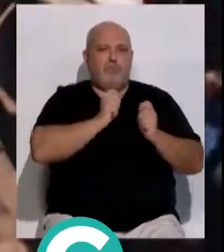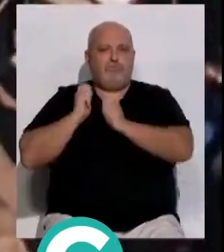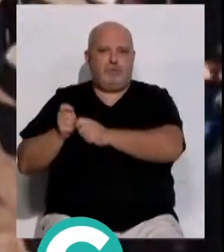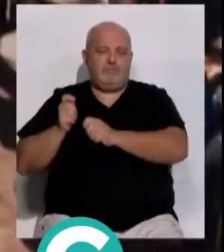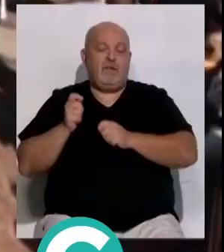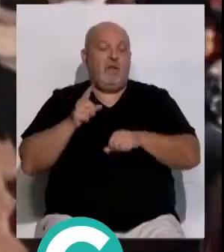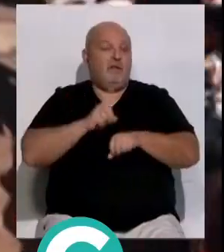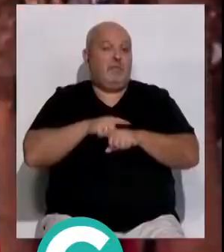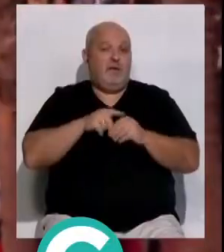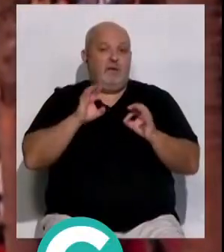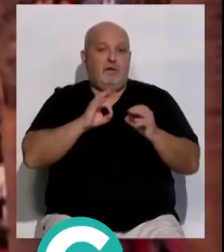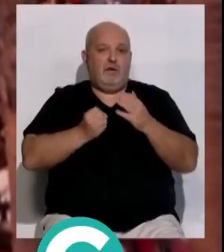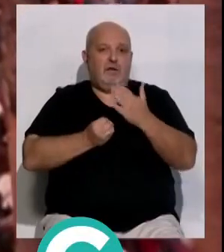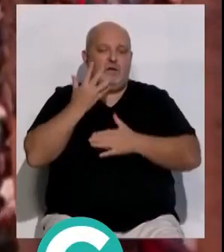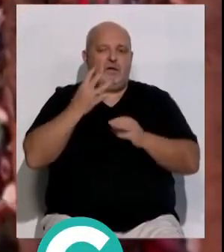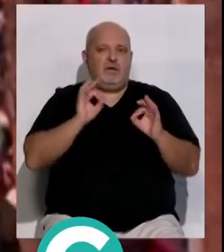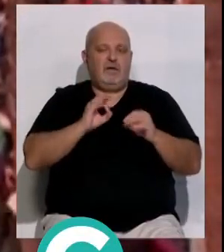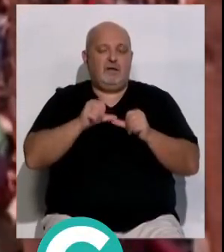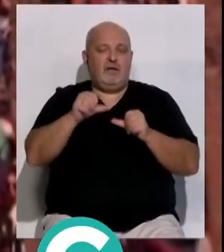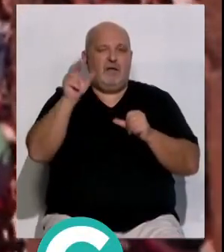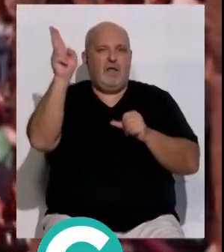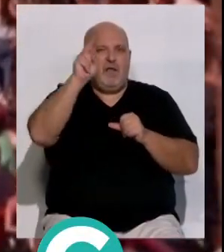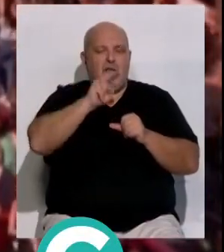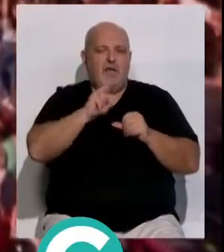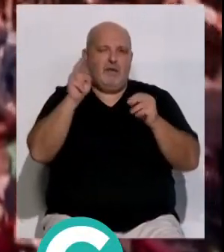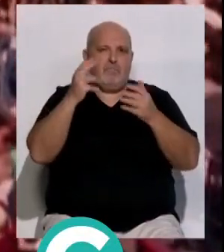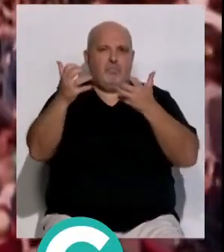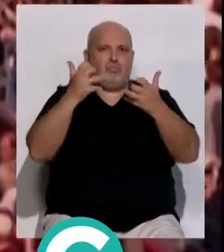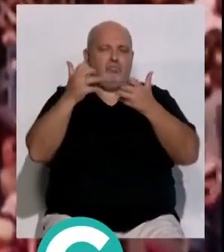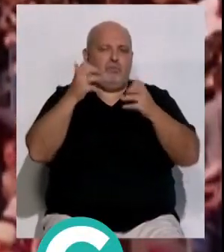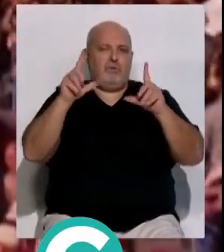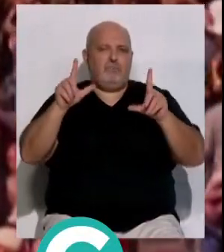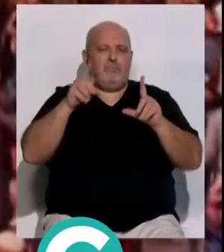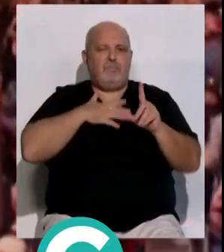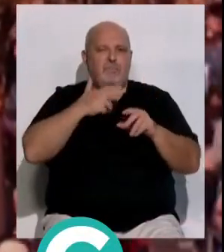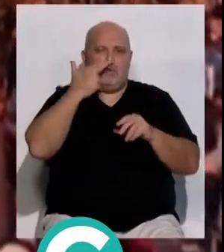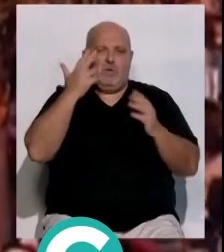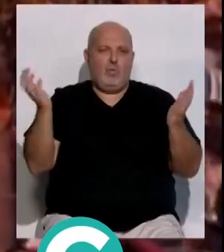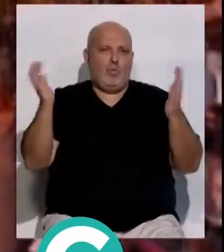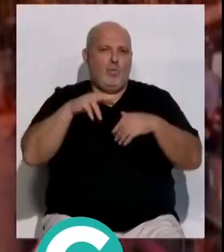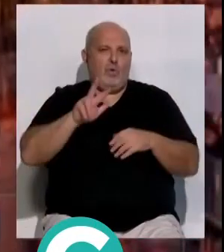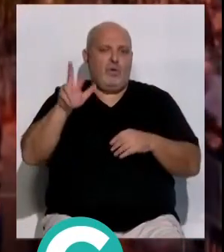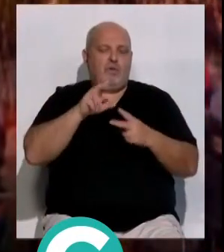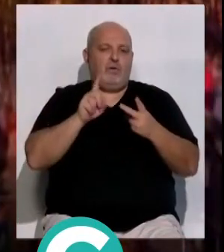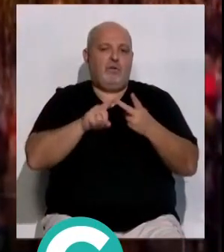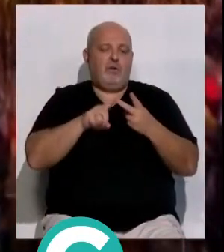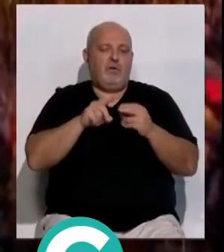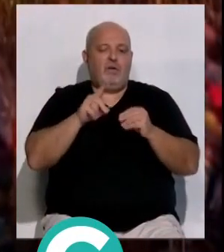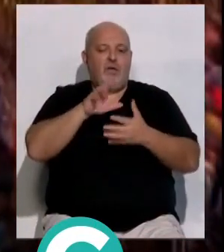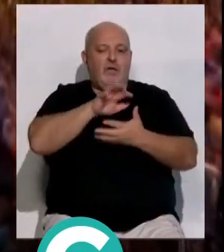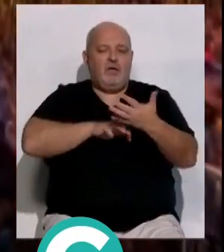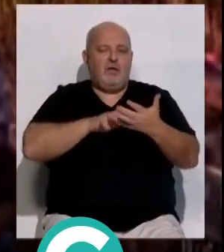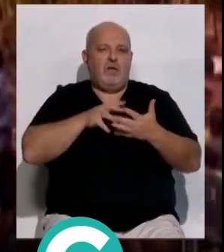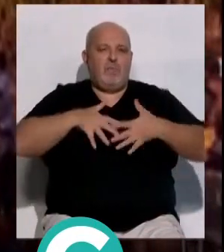Ahora es tiempo de creación la de plasmar en el lienzo la imagen que anunciará una celebración de interés turístico nacional y la de poner en blanco sobre